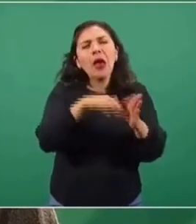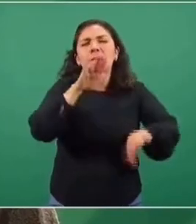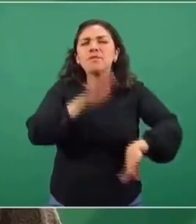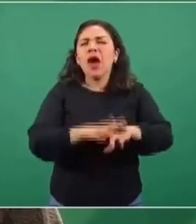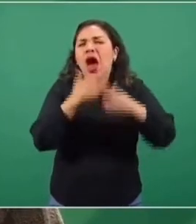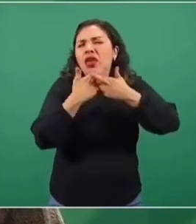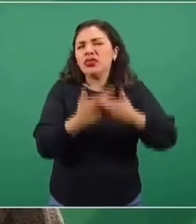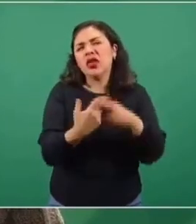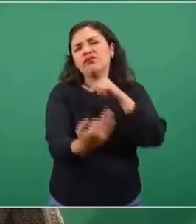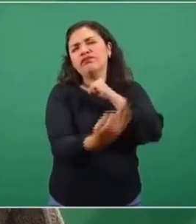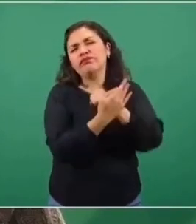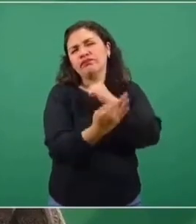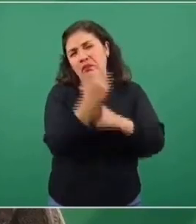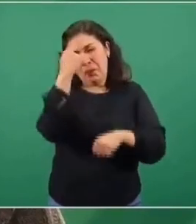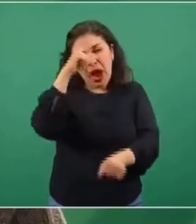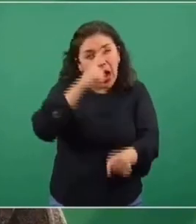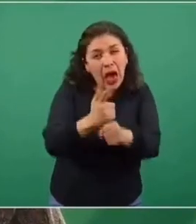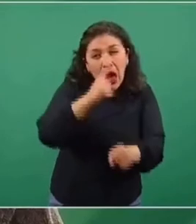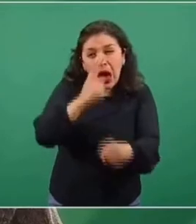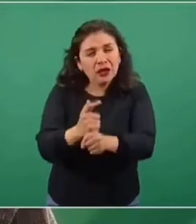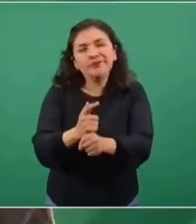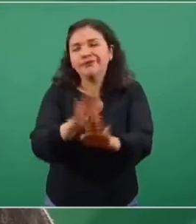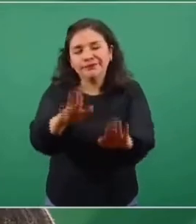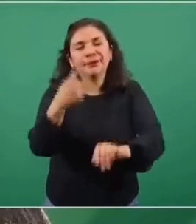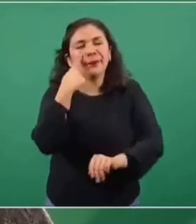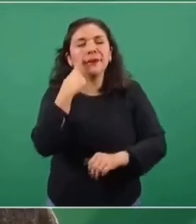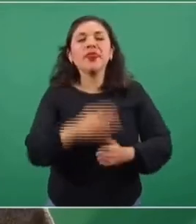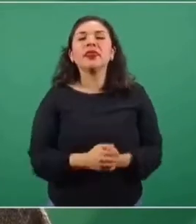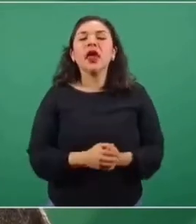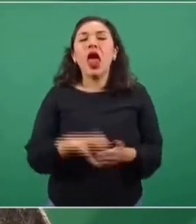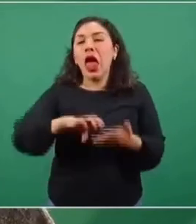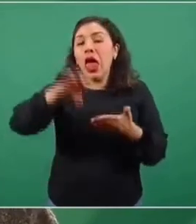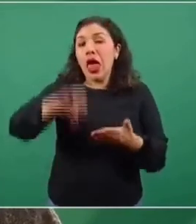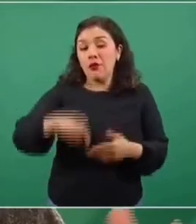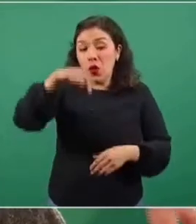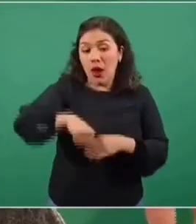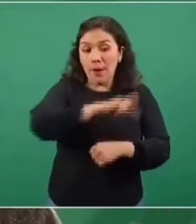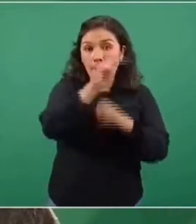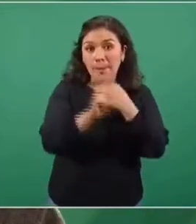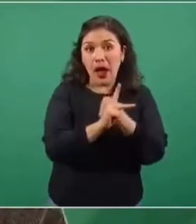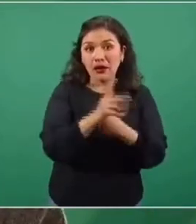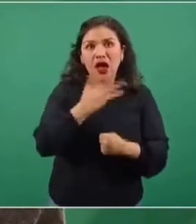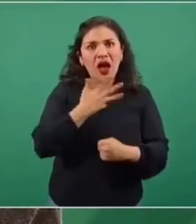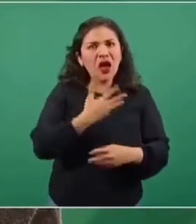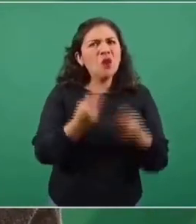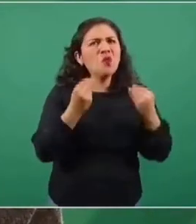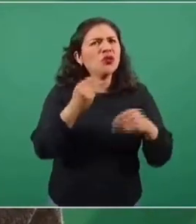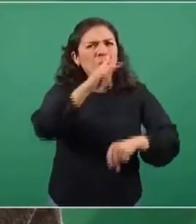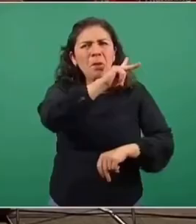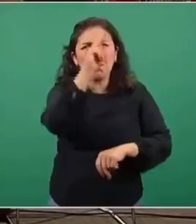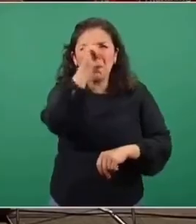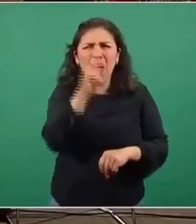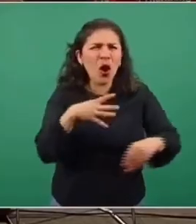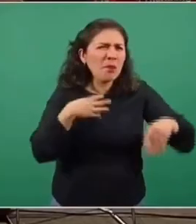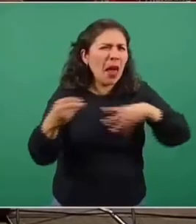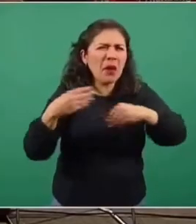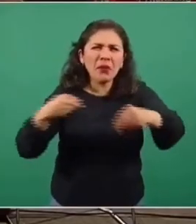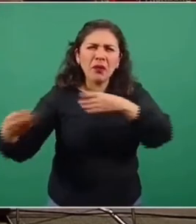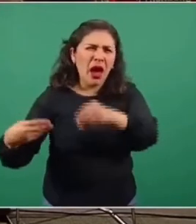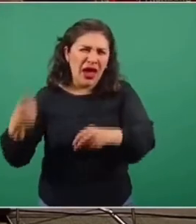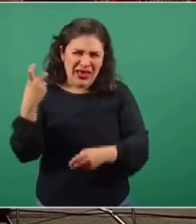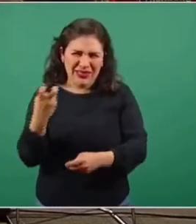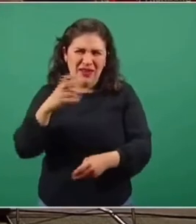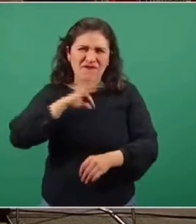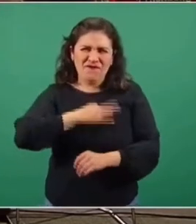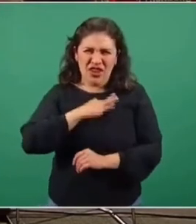rendimiento respecto a detección. Veámoslo de esta manera. Si tenemos un país que tiene una activa transmisión del virus SARS-CoV-2,